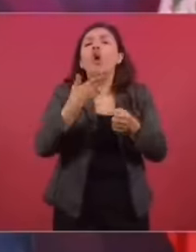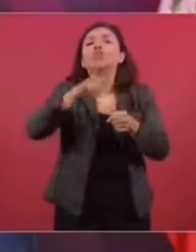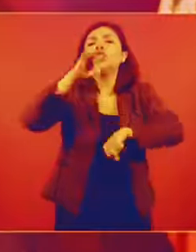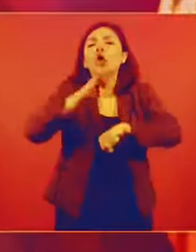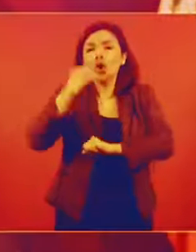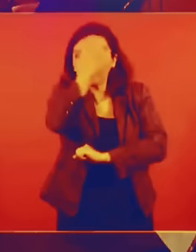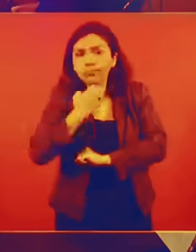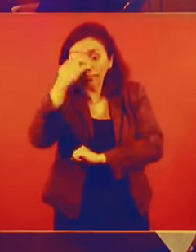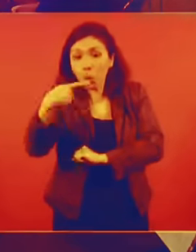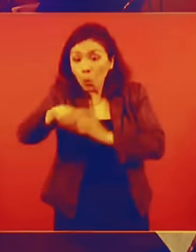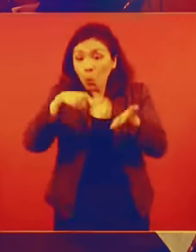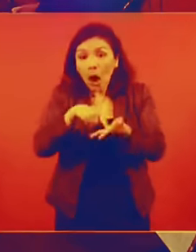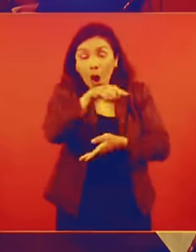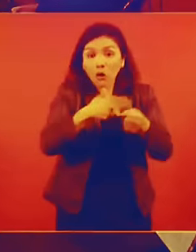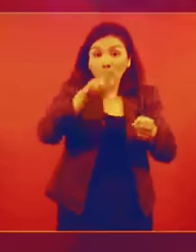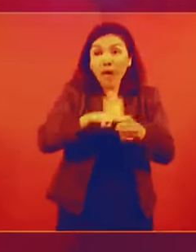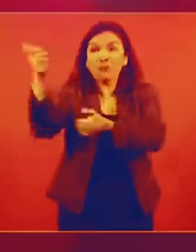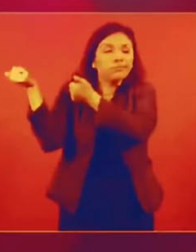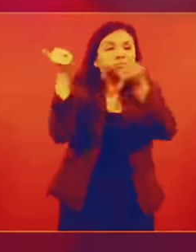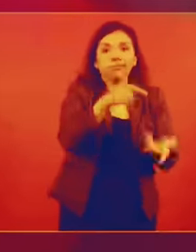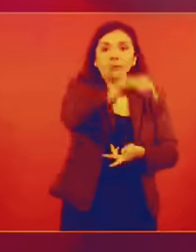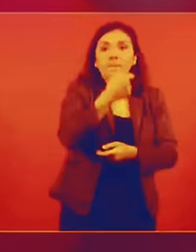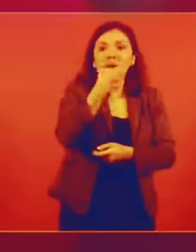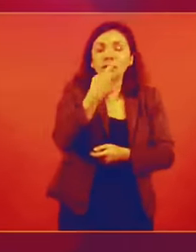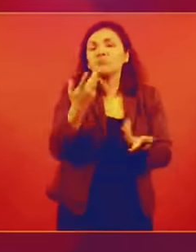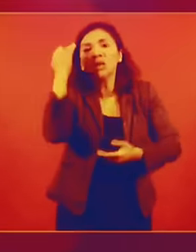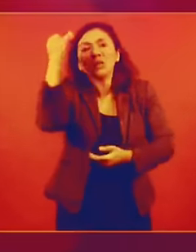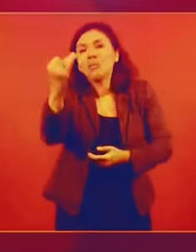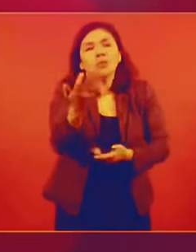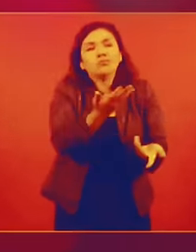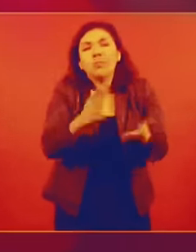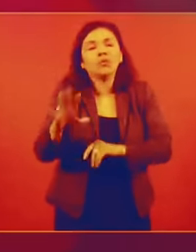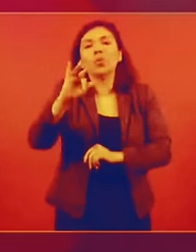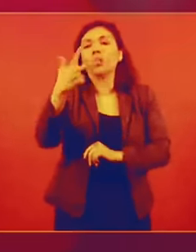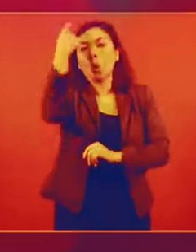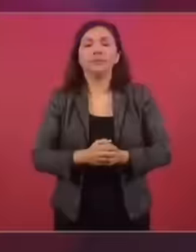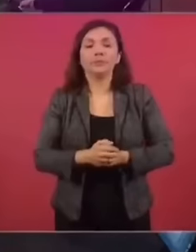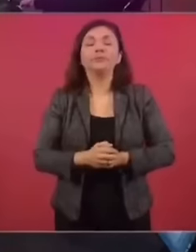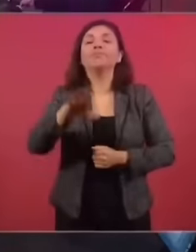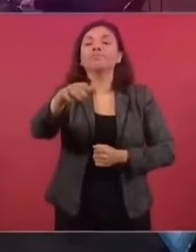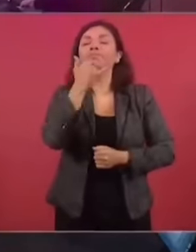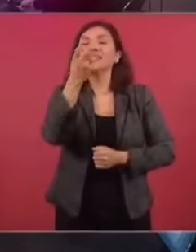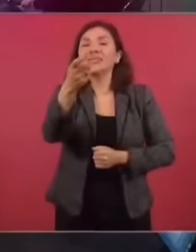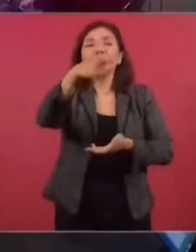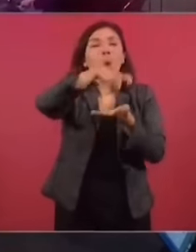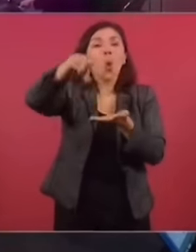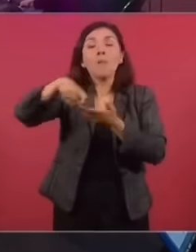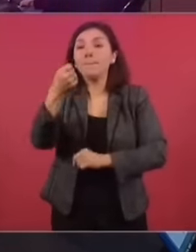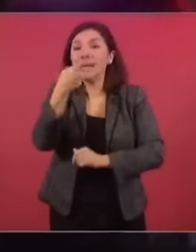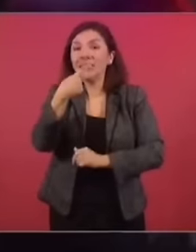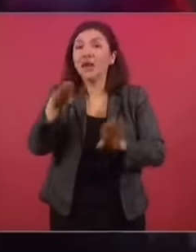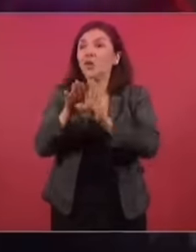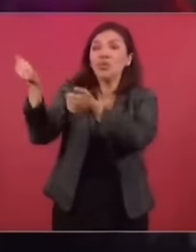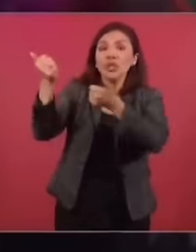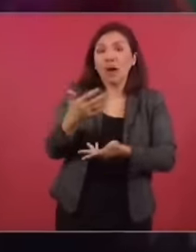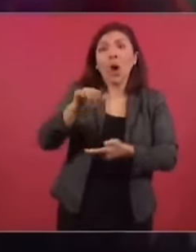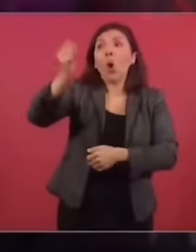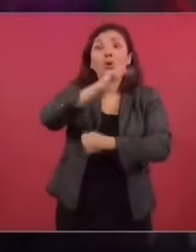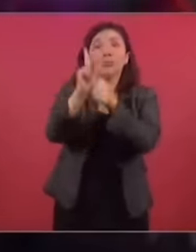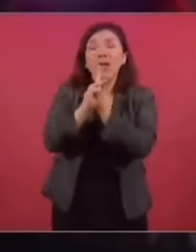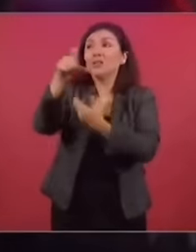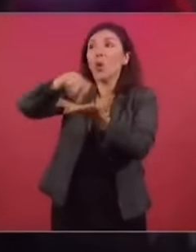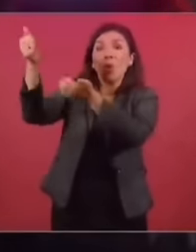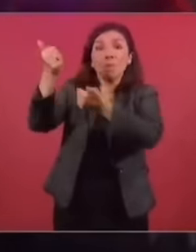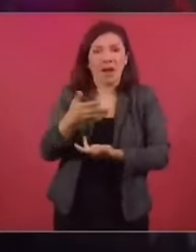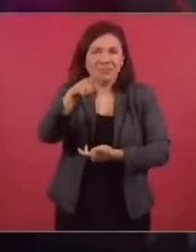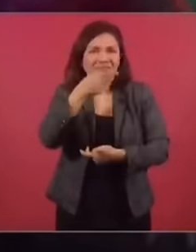haya atendido el médico. O donde le corresponda. Donde le corresponda, pero le va a llegar en un término no mayor de 48 horas. Lo que es la adquisición y la compra de medicamentos de otros países,